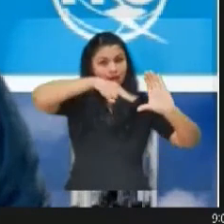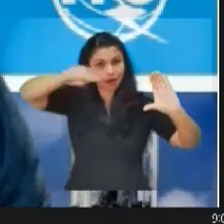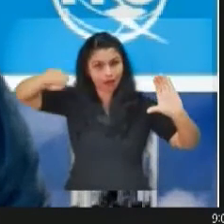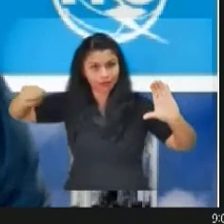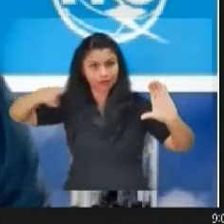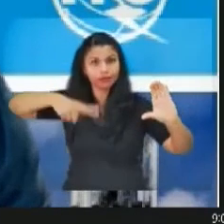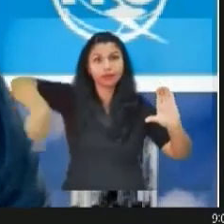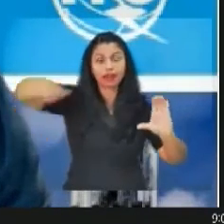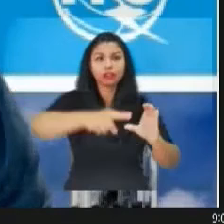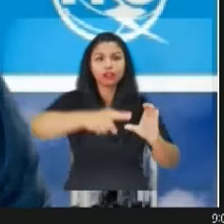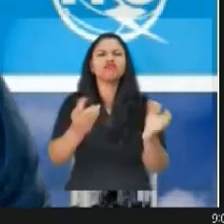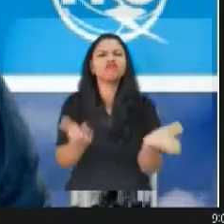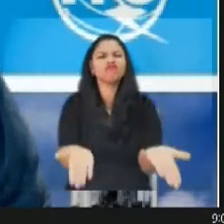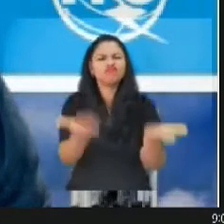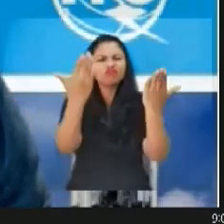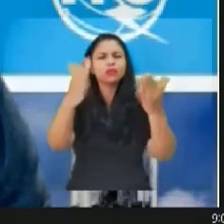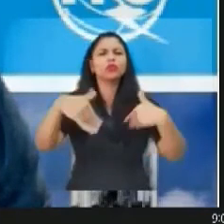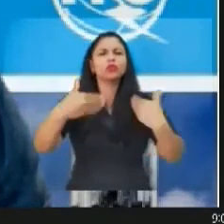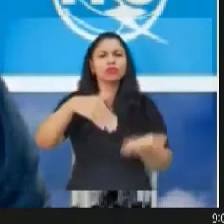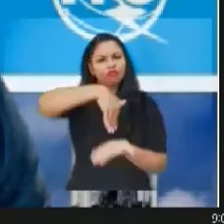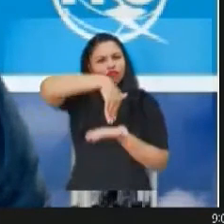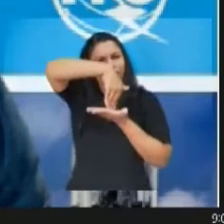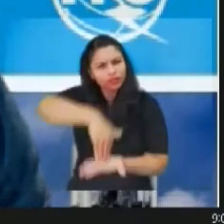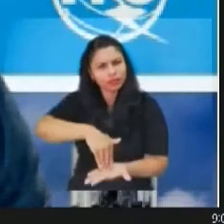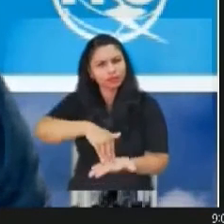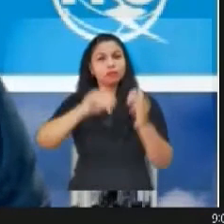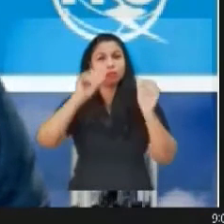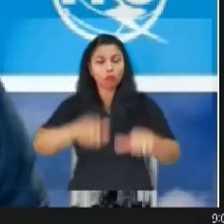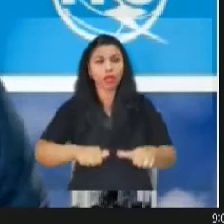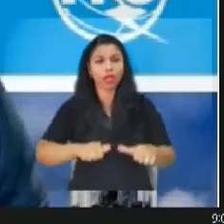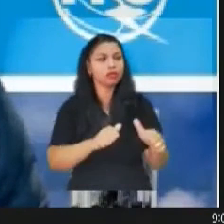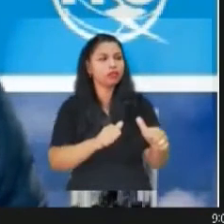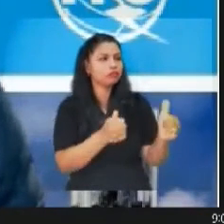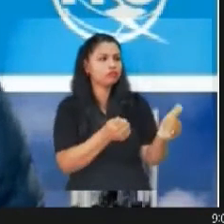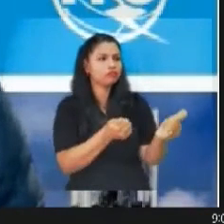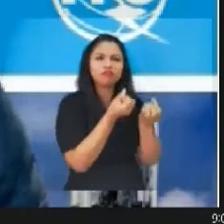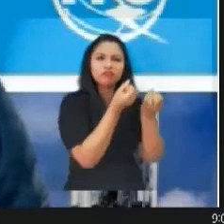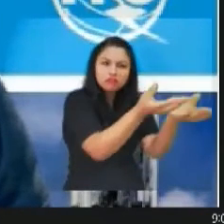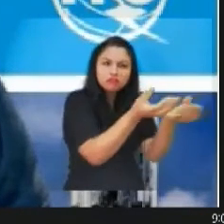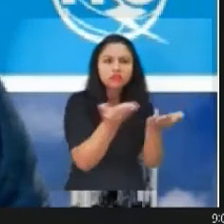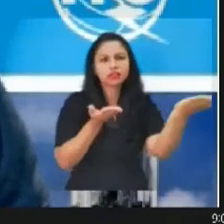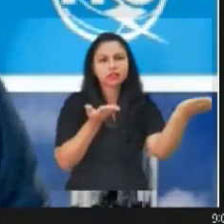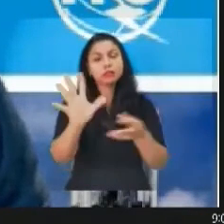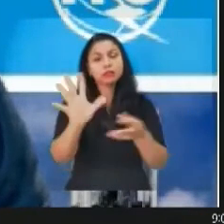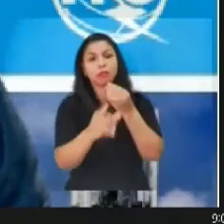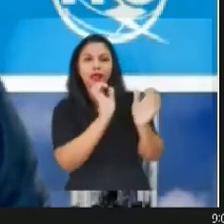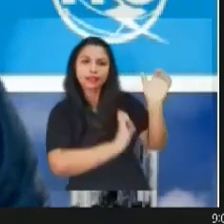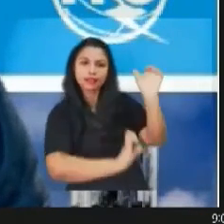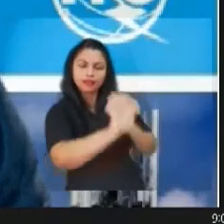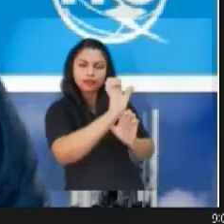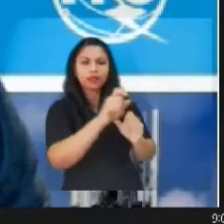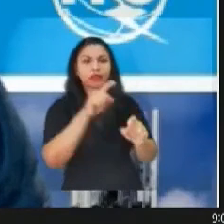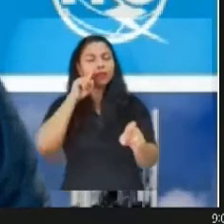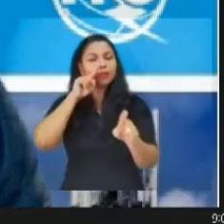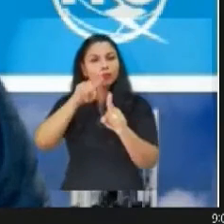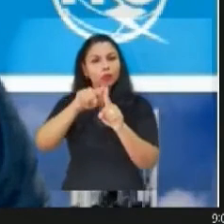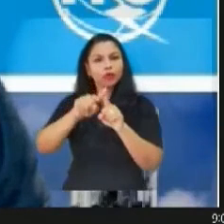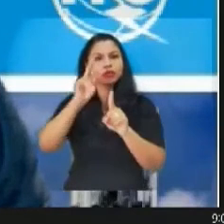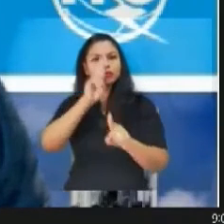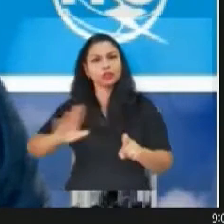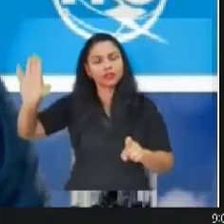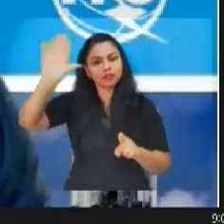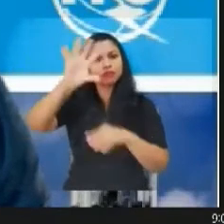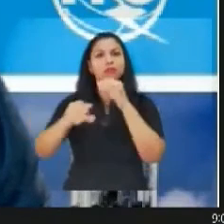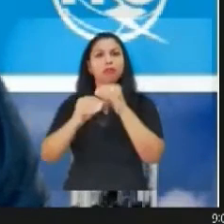para transmitir y defender sus prioridades e intereses nacionales, tanto en el ámbito regional como en el ámbito mundial.